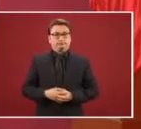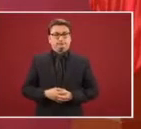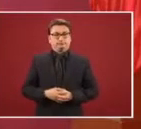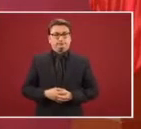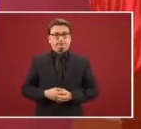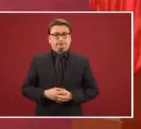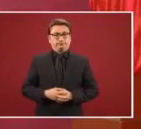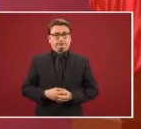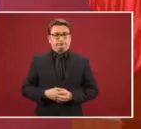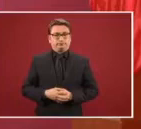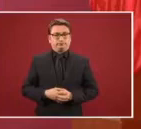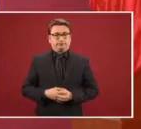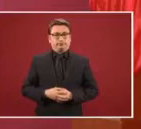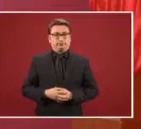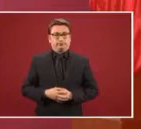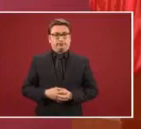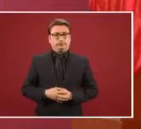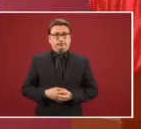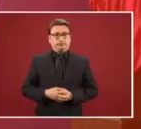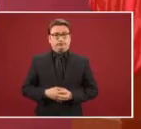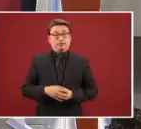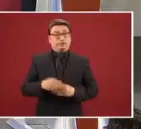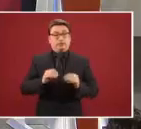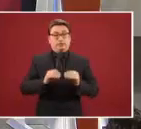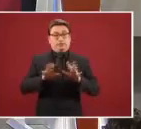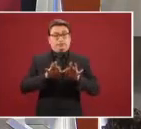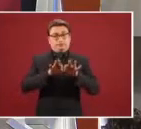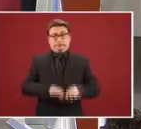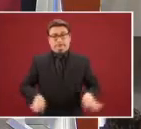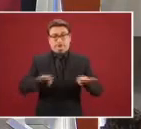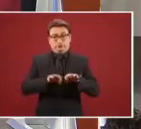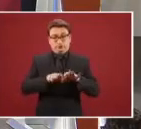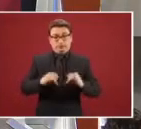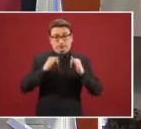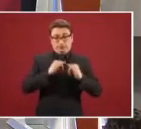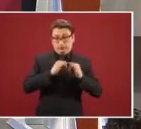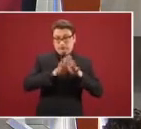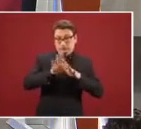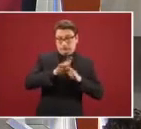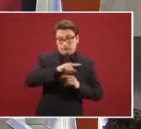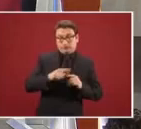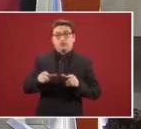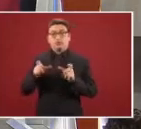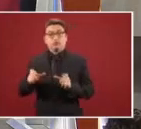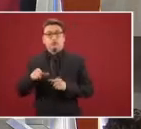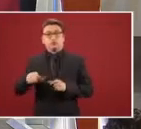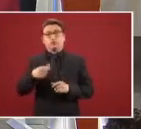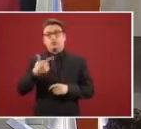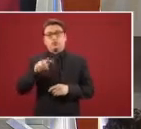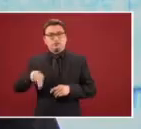que ha tenido un papel muy destacado por supuesto la Guardia Nacional, así como el Instituto Nacional de Migración en especial para lograr estos objetivos.